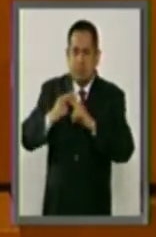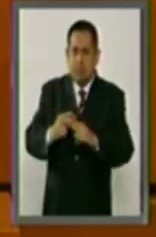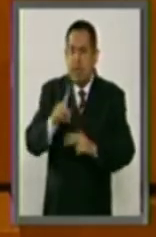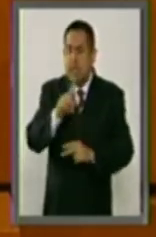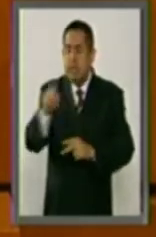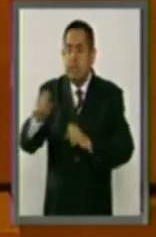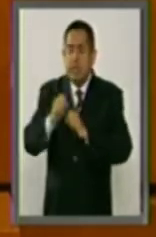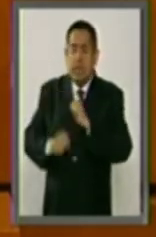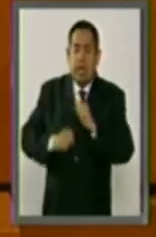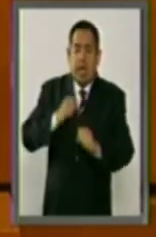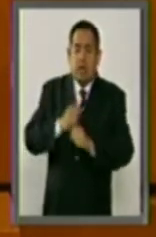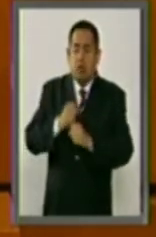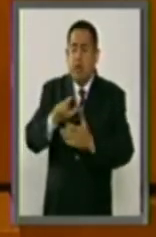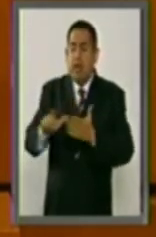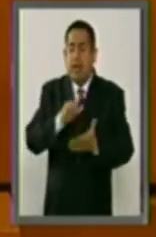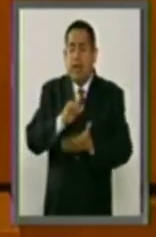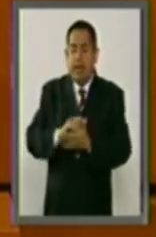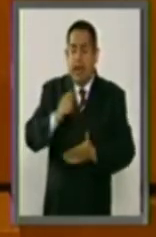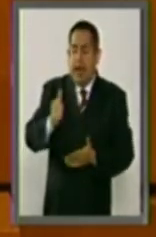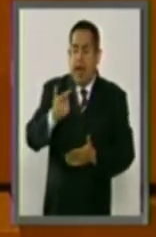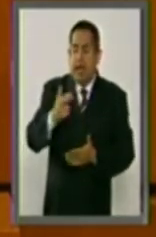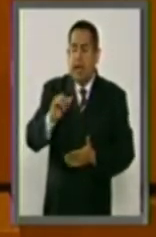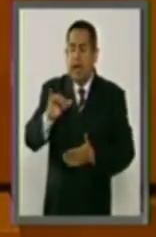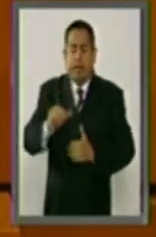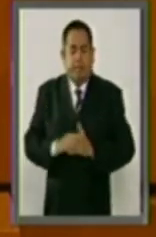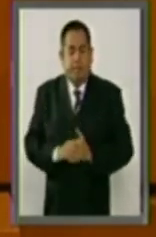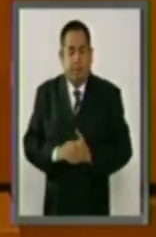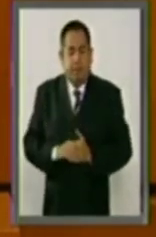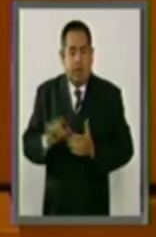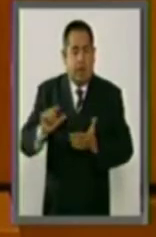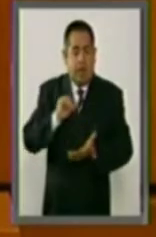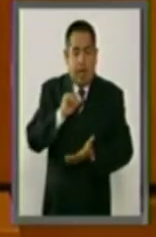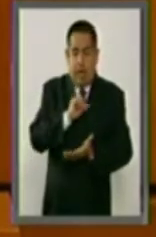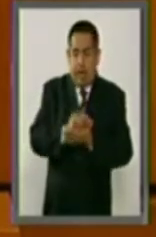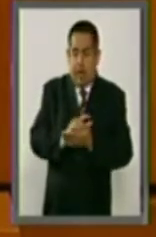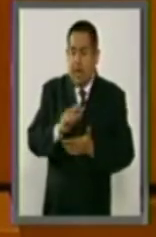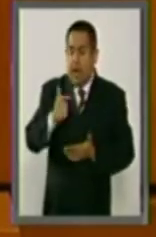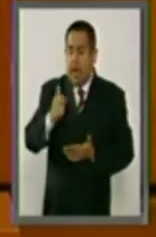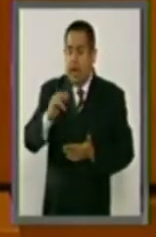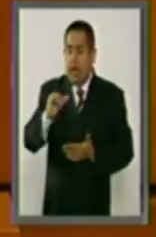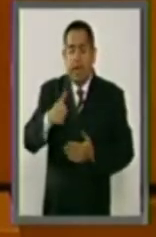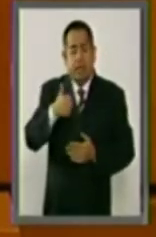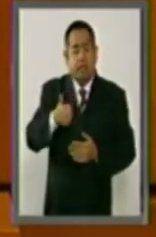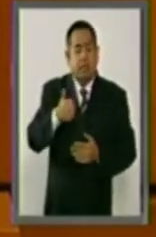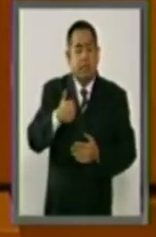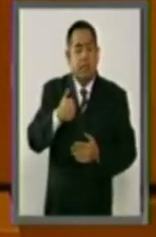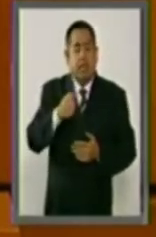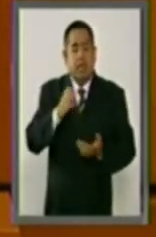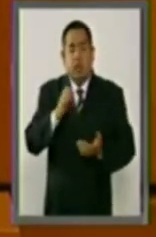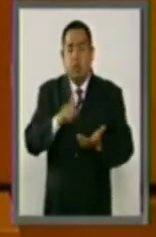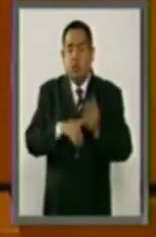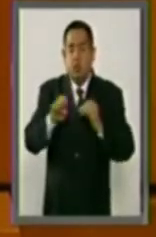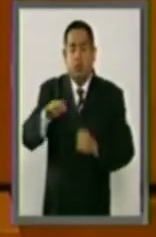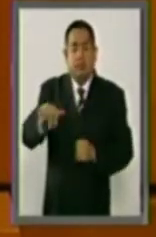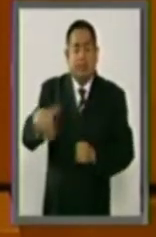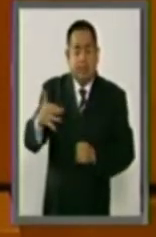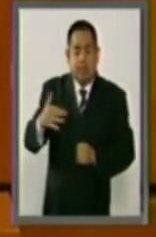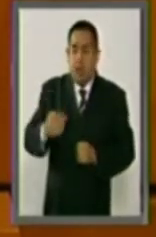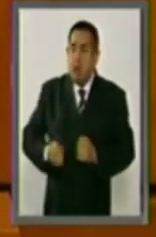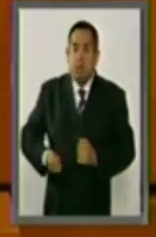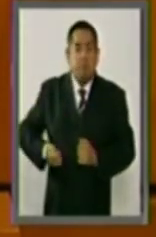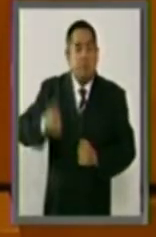centenario de la ley agraria. La ley agraria del 6 de enero de 1915 fue el primer